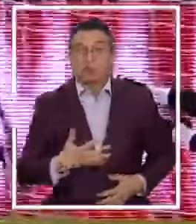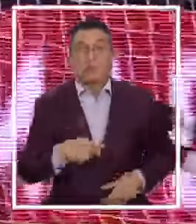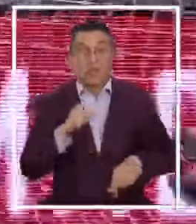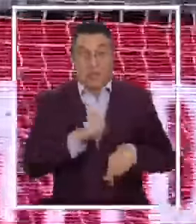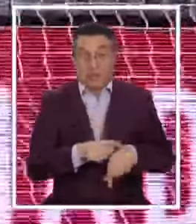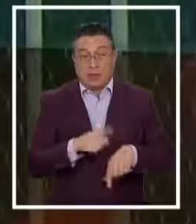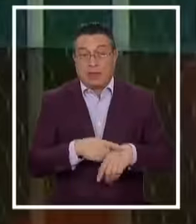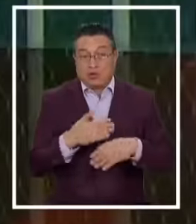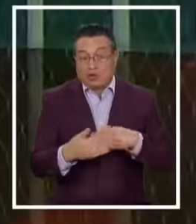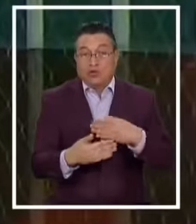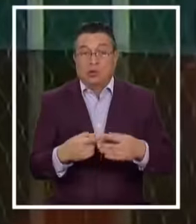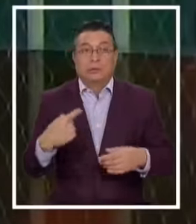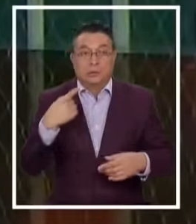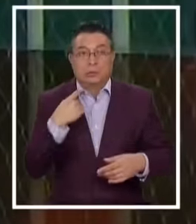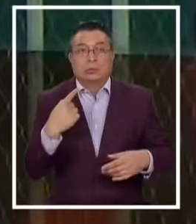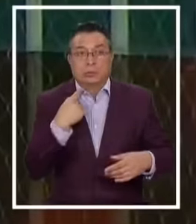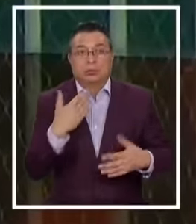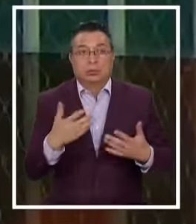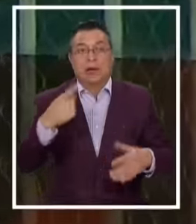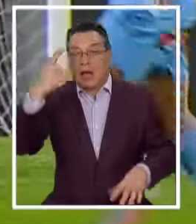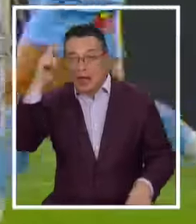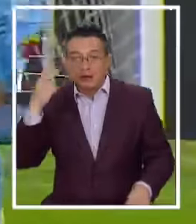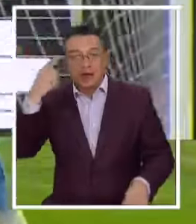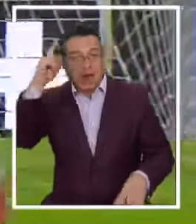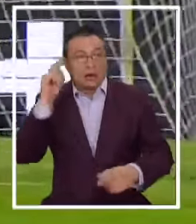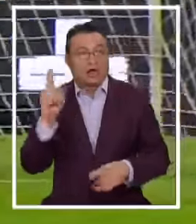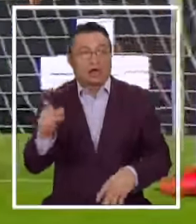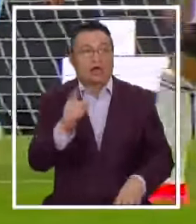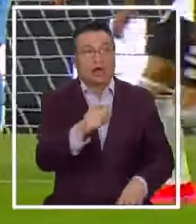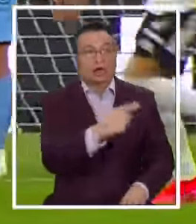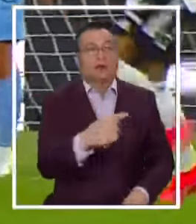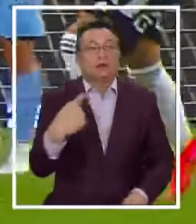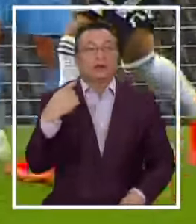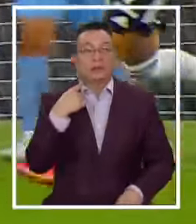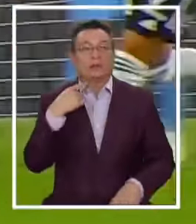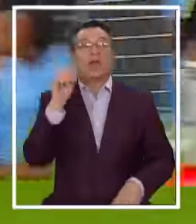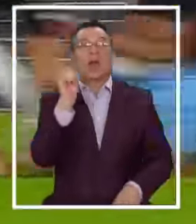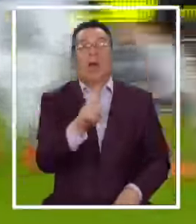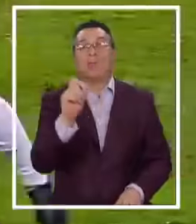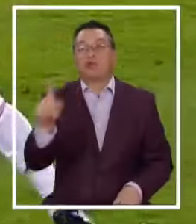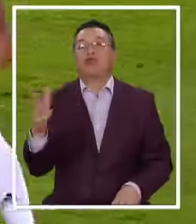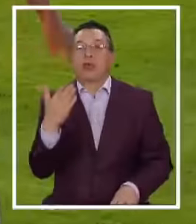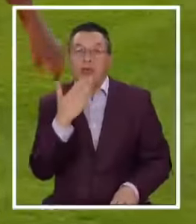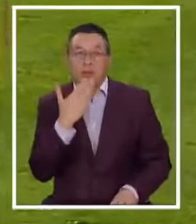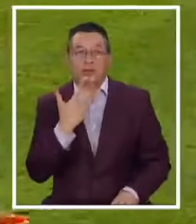El tiempo Tampoco ayudaba Y menos las lesiones Que se sumaron A insólitas expulsiones